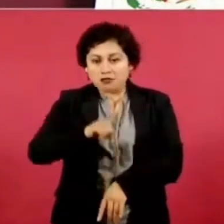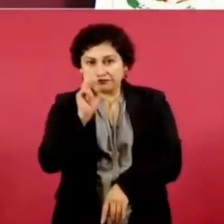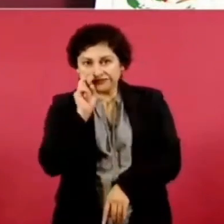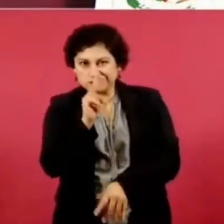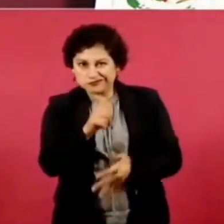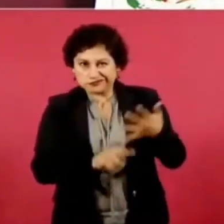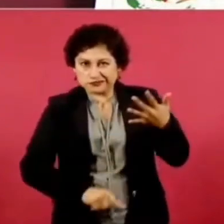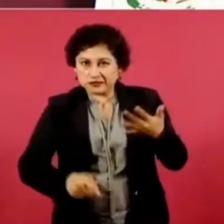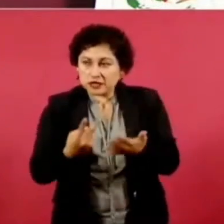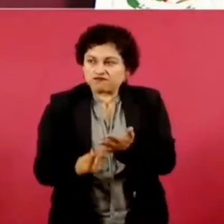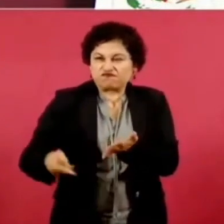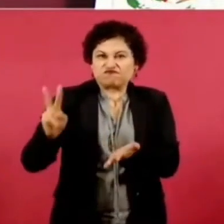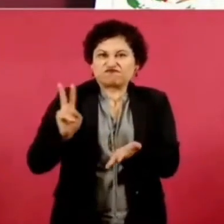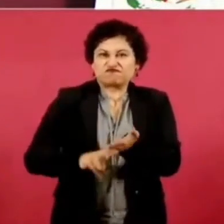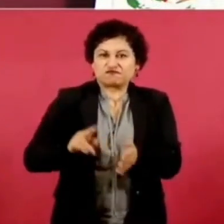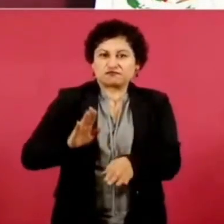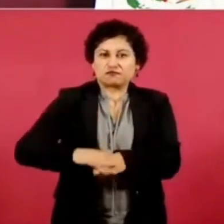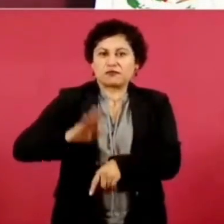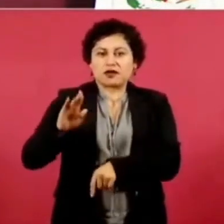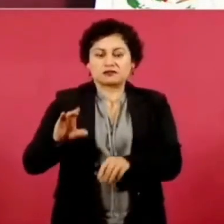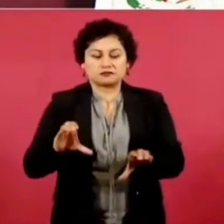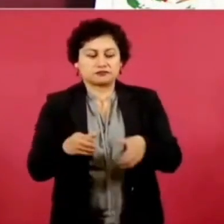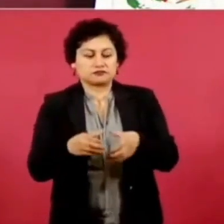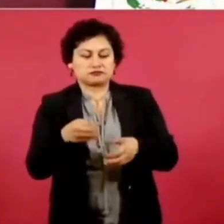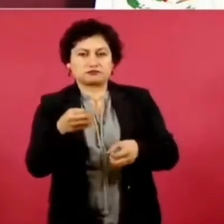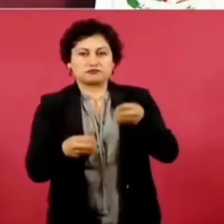de un ministro de un un privilegiados.